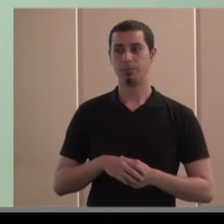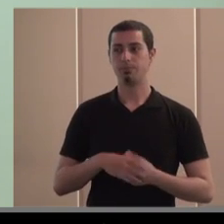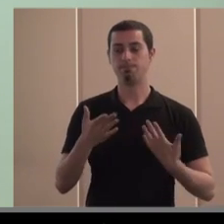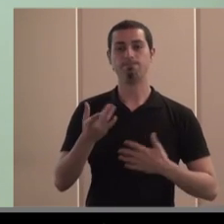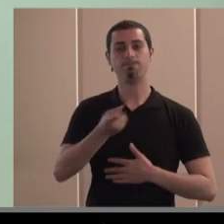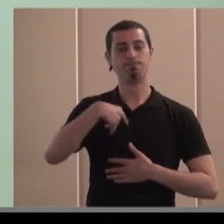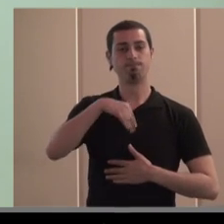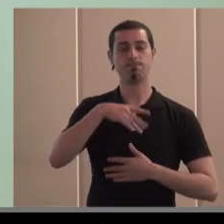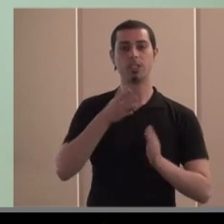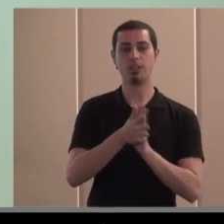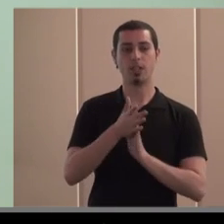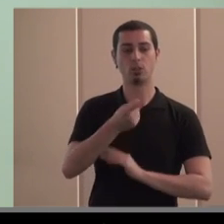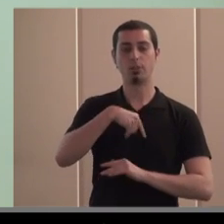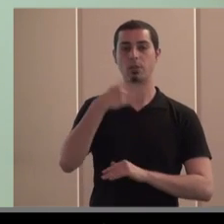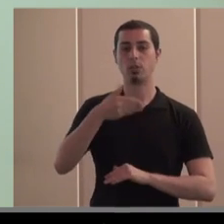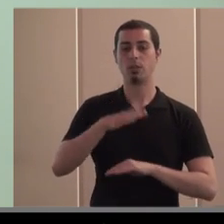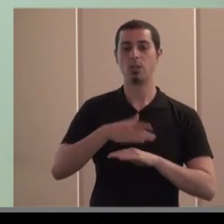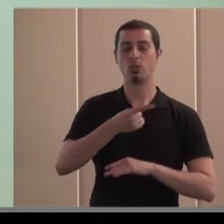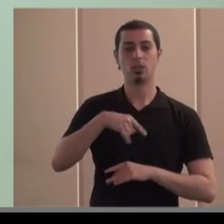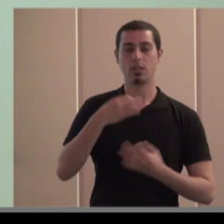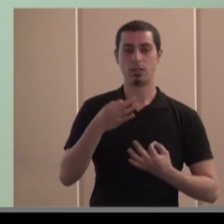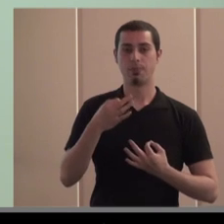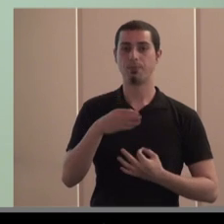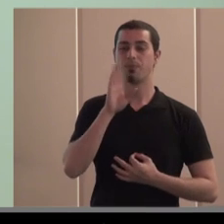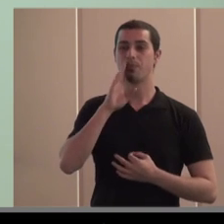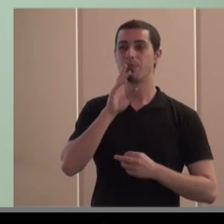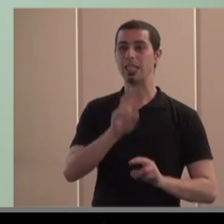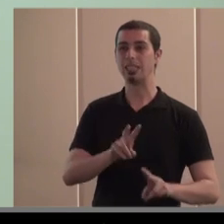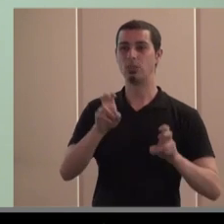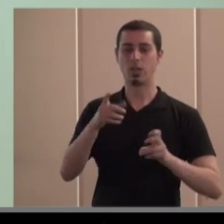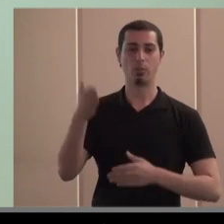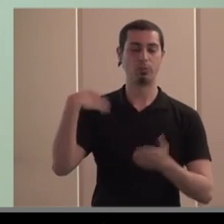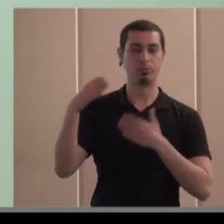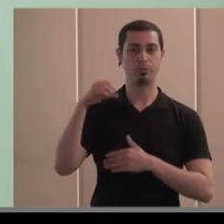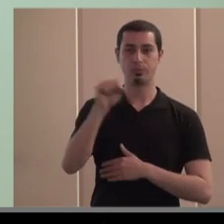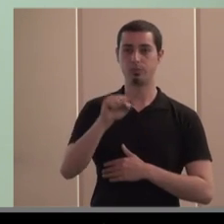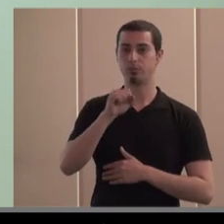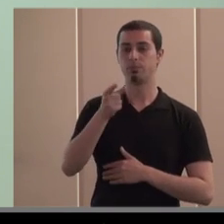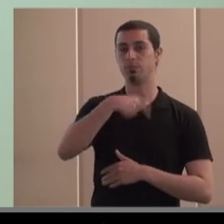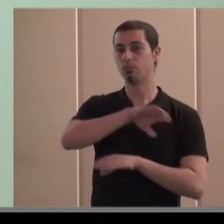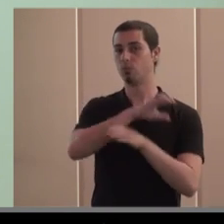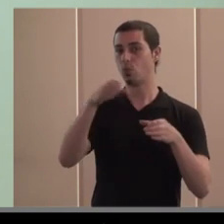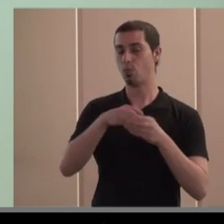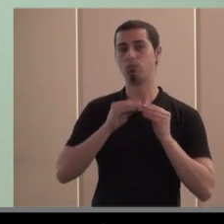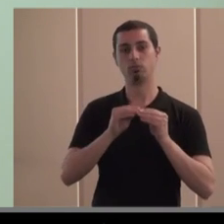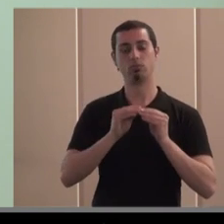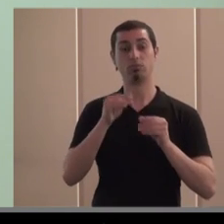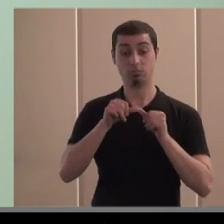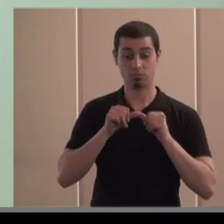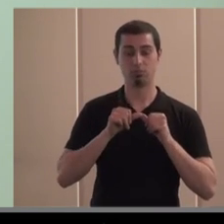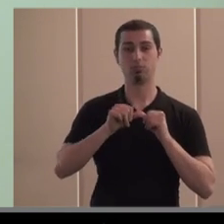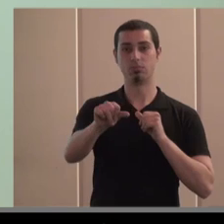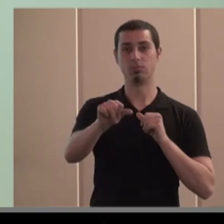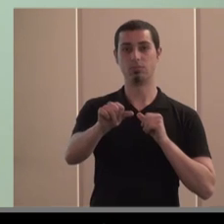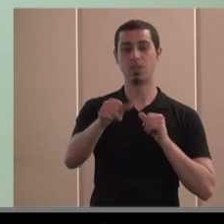tenemos un potencial que efectivamente por separado no tenemos con ese espíritu hace algunos años creamos el grupo y a partir de ahí nos generamos